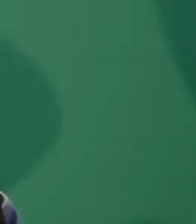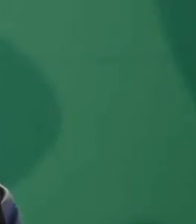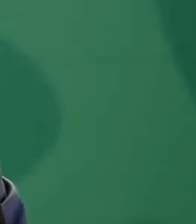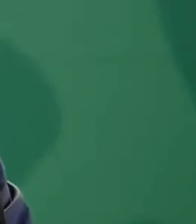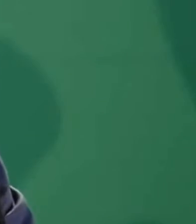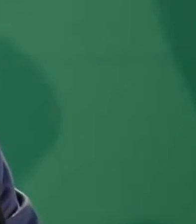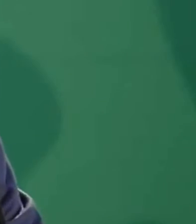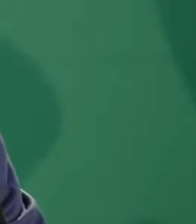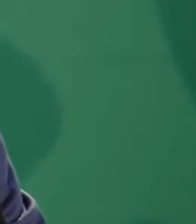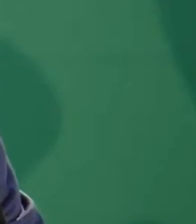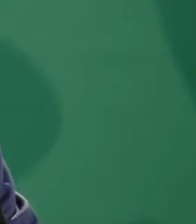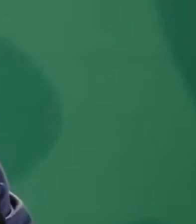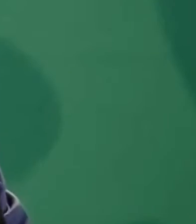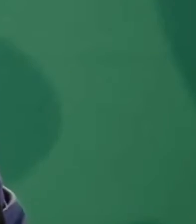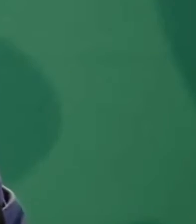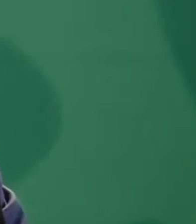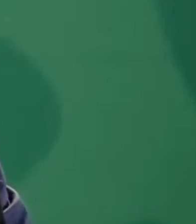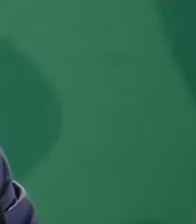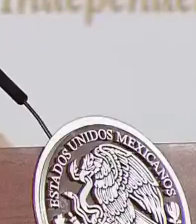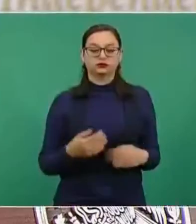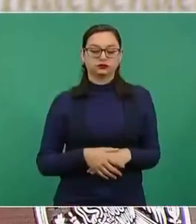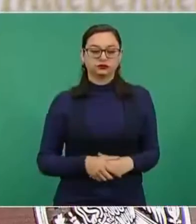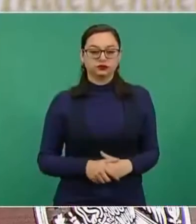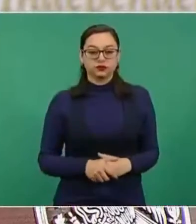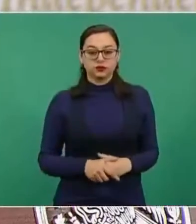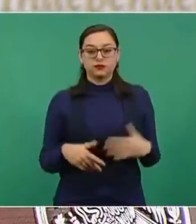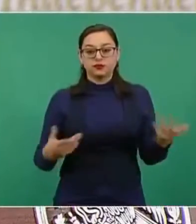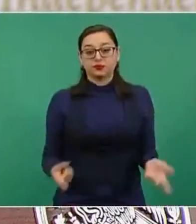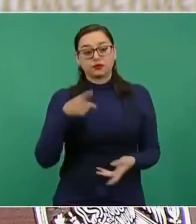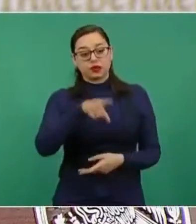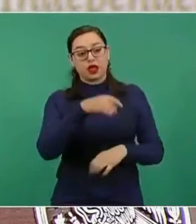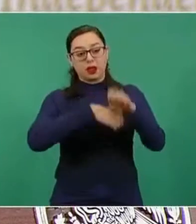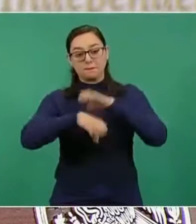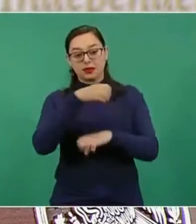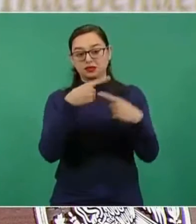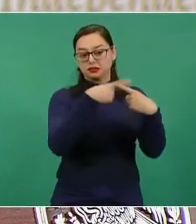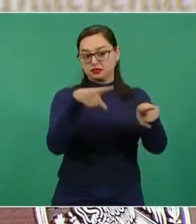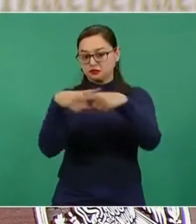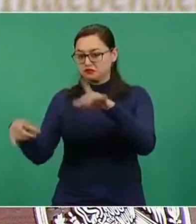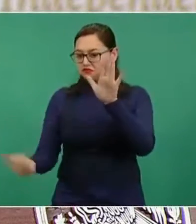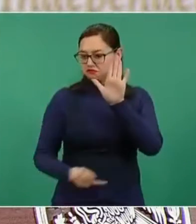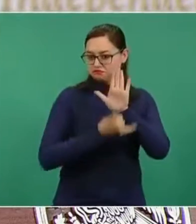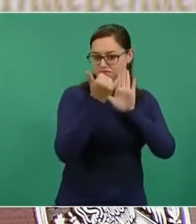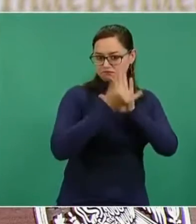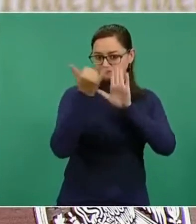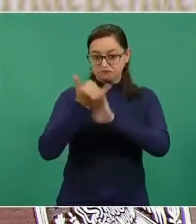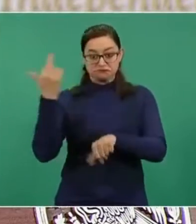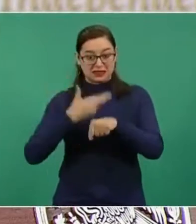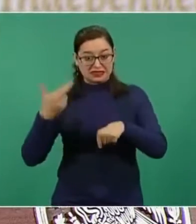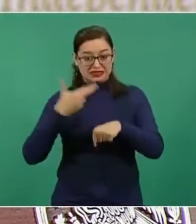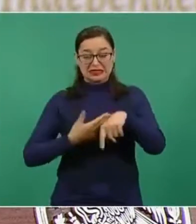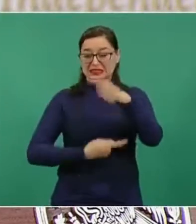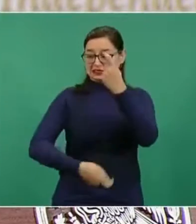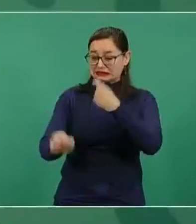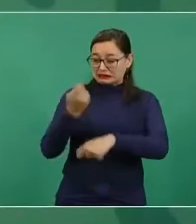los trámites que tienen que hacer para